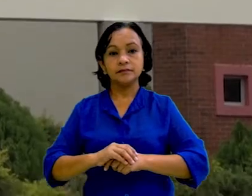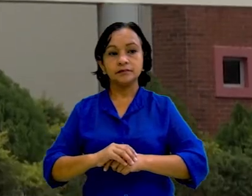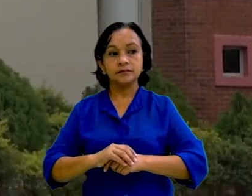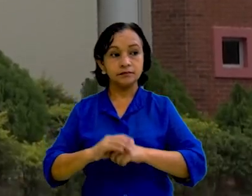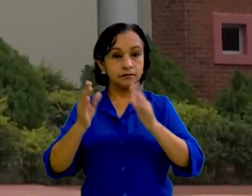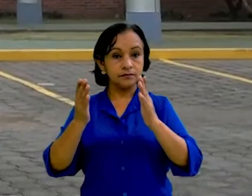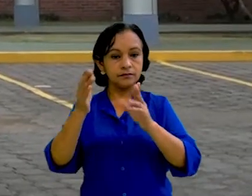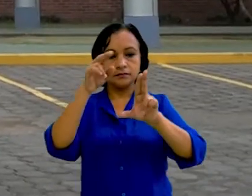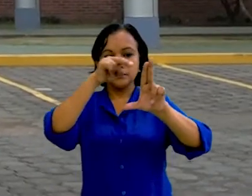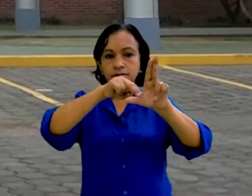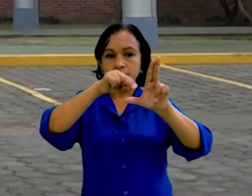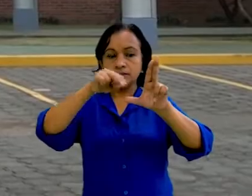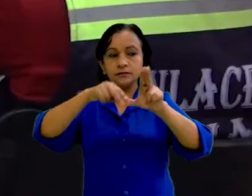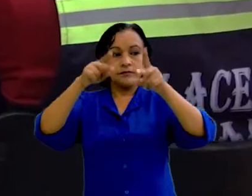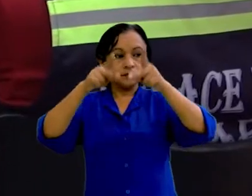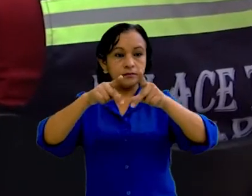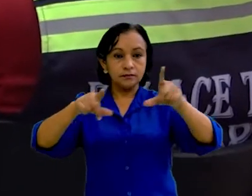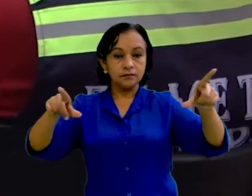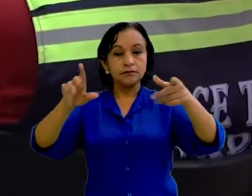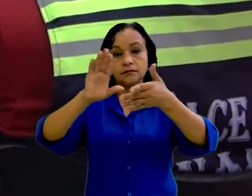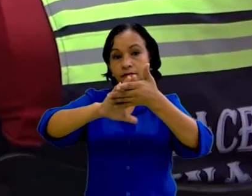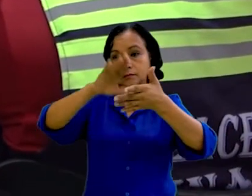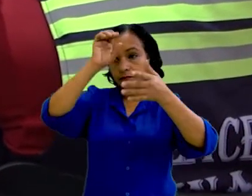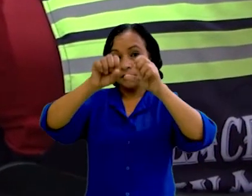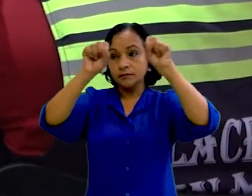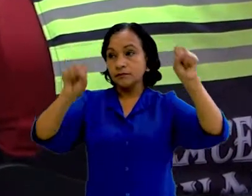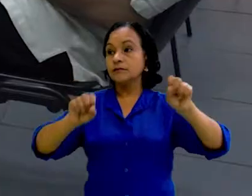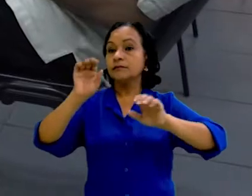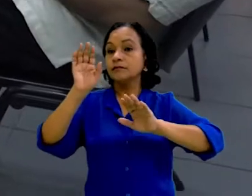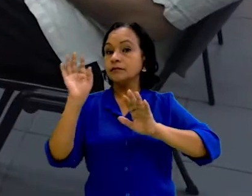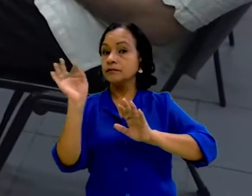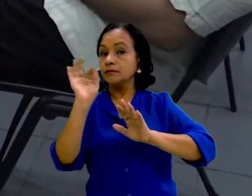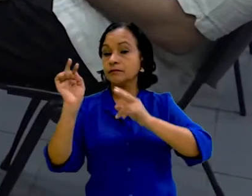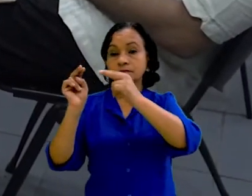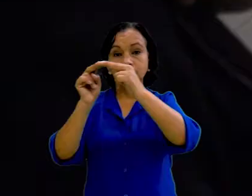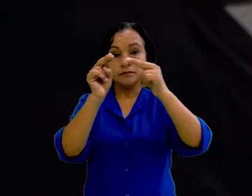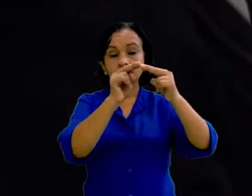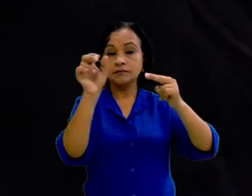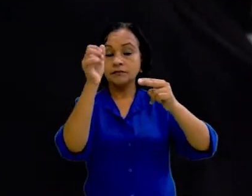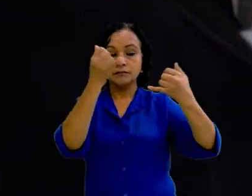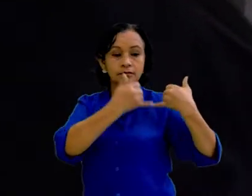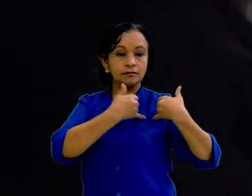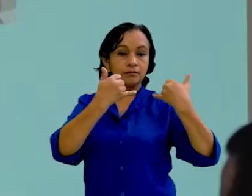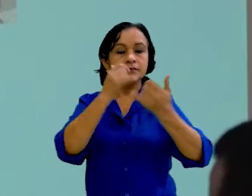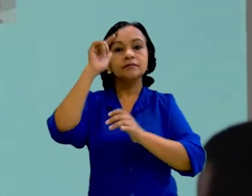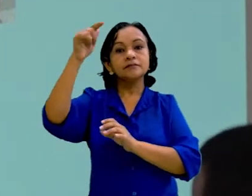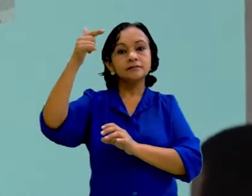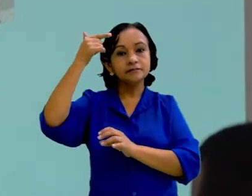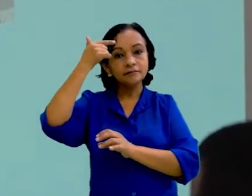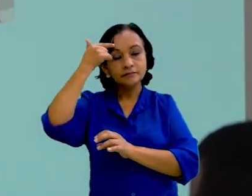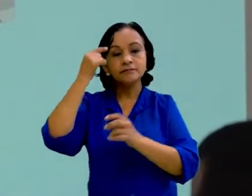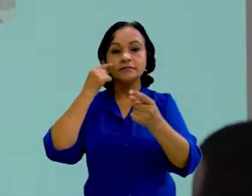La sede Sinapred desarrolla el Plan Nacional de Capacitación en el que se incorporan de forma articulada otras instituciones de gobierno,